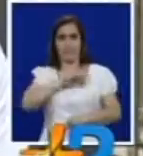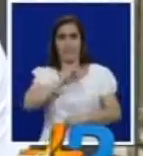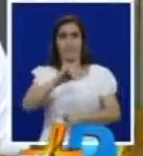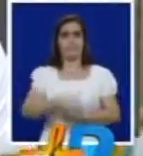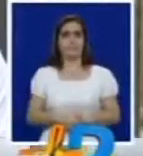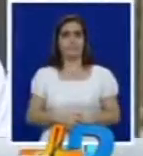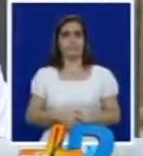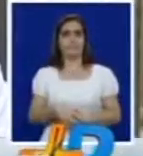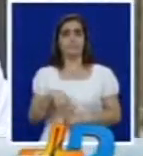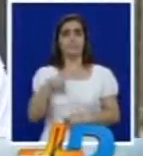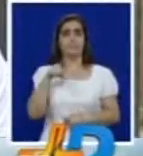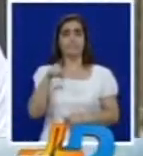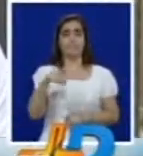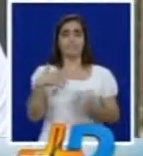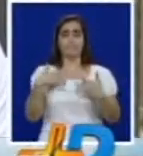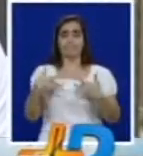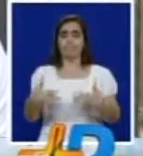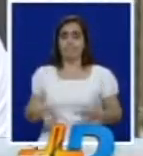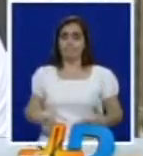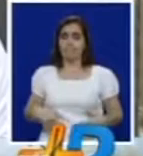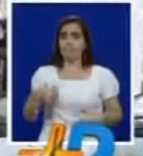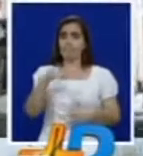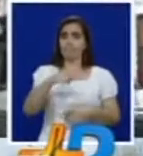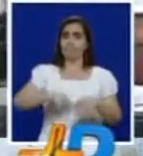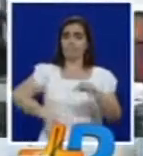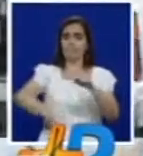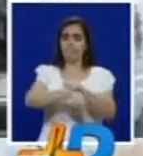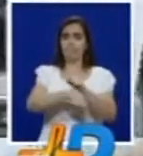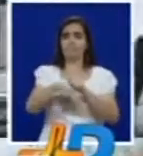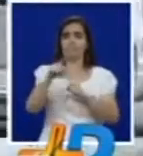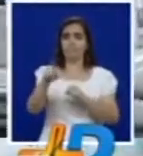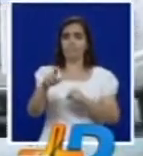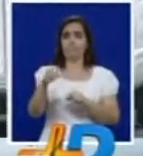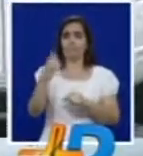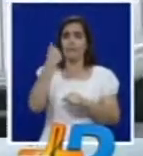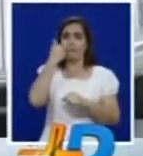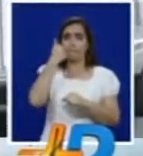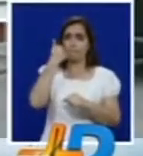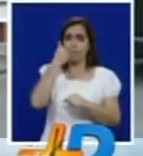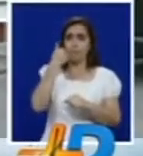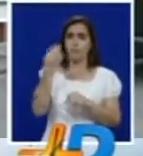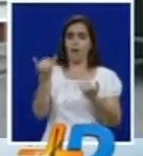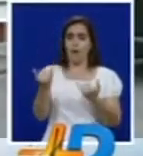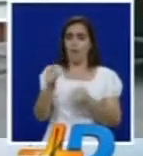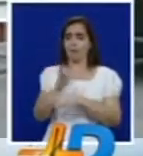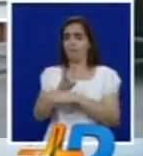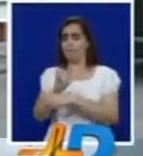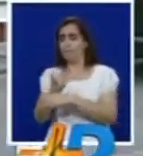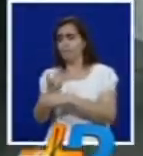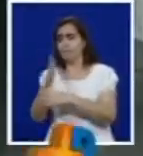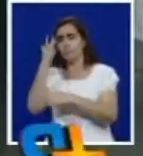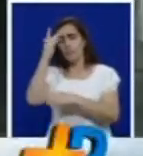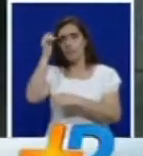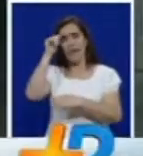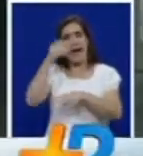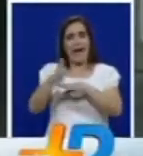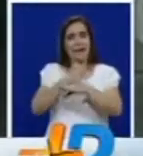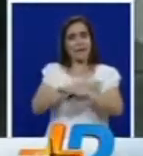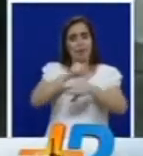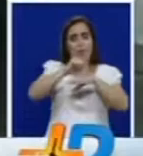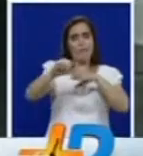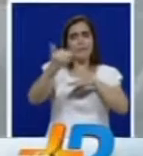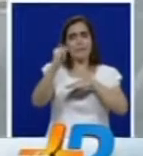El estado de salud del exjugador Freddy Rincón es estable, según los médicos permanece en observación luego de ser sometido a una intervención